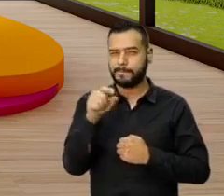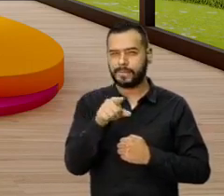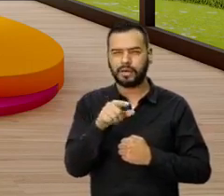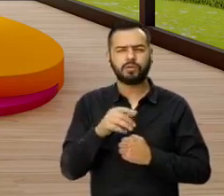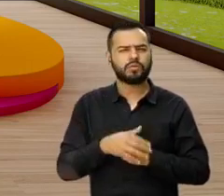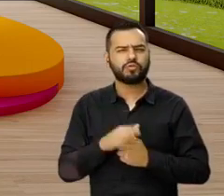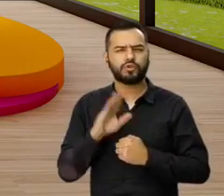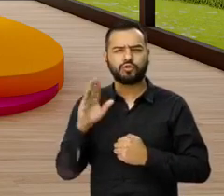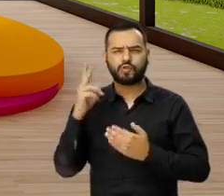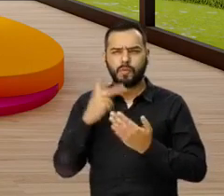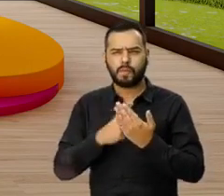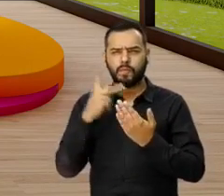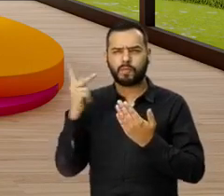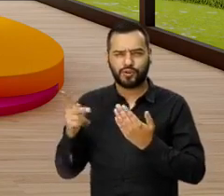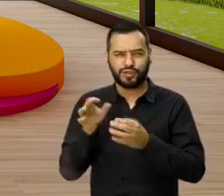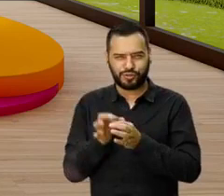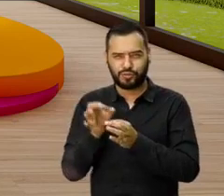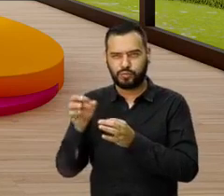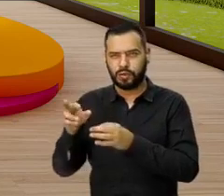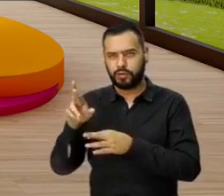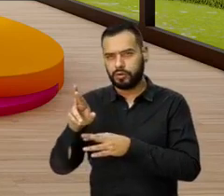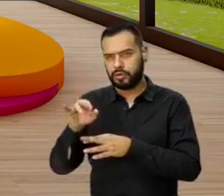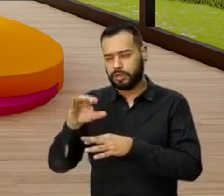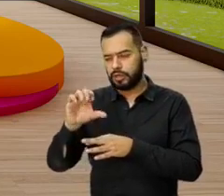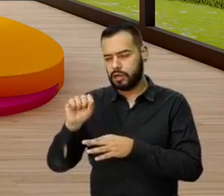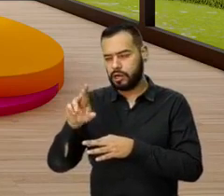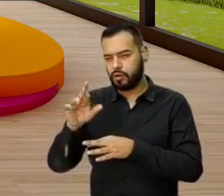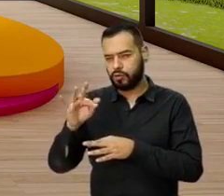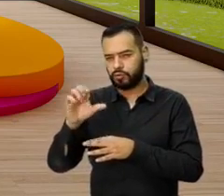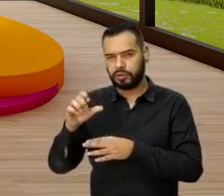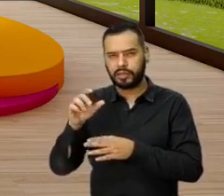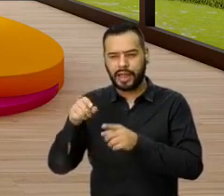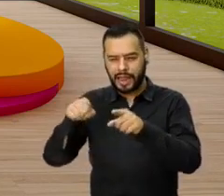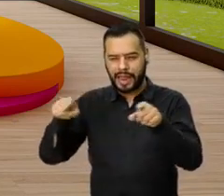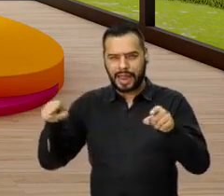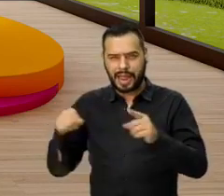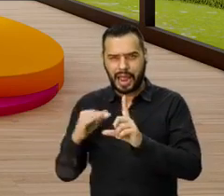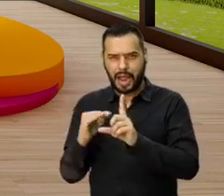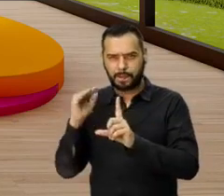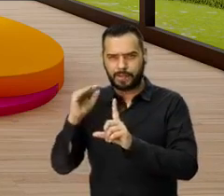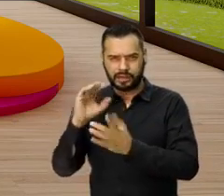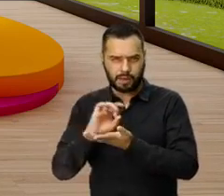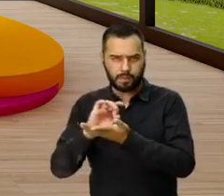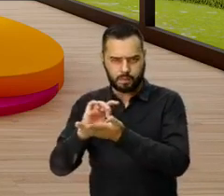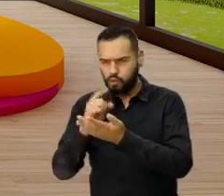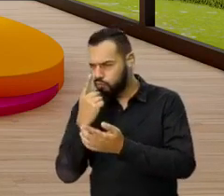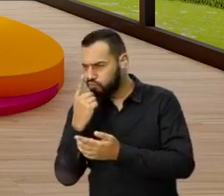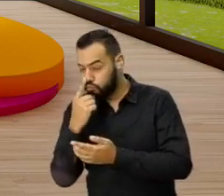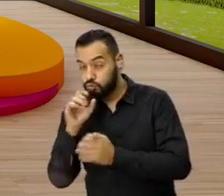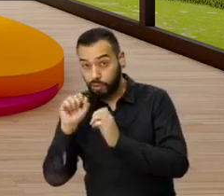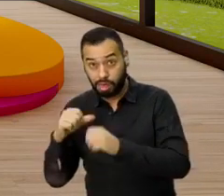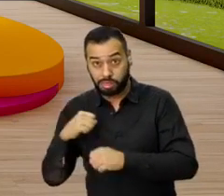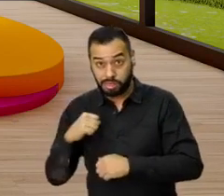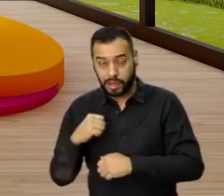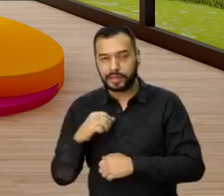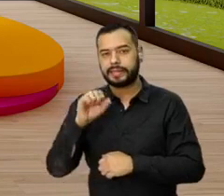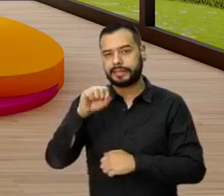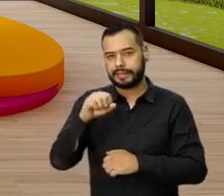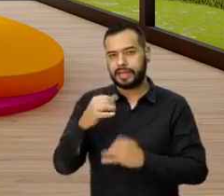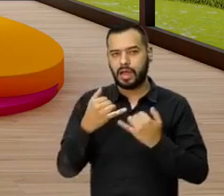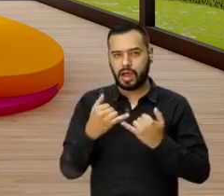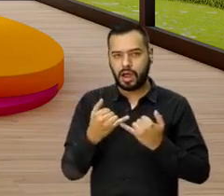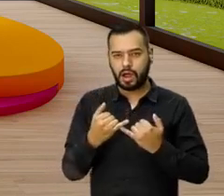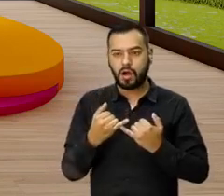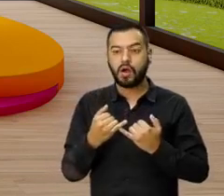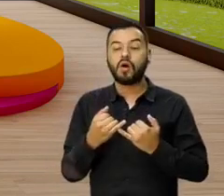pregunta, ¿el proyecto de Ricaurte tiene apartamento modelo? Sí, sí lo tiene y adicionalmente, en un momento